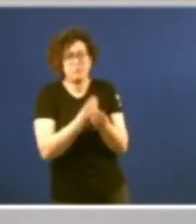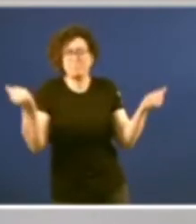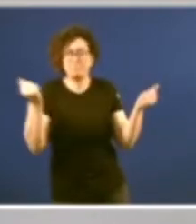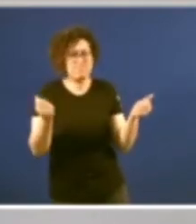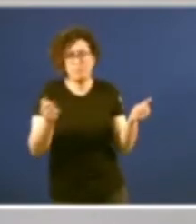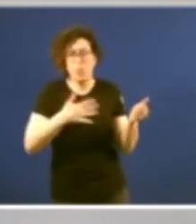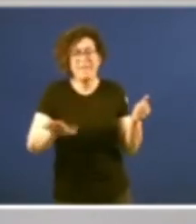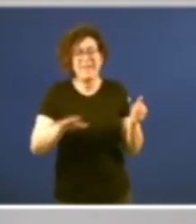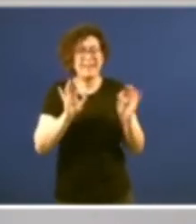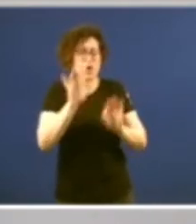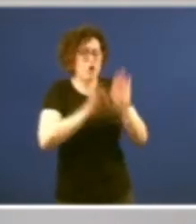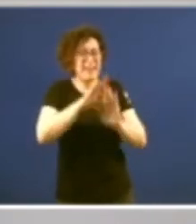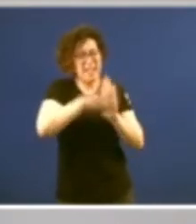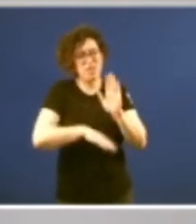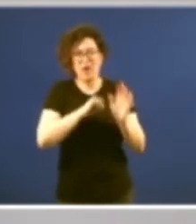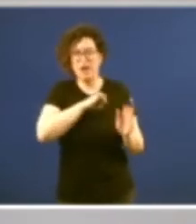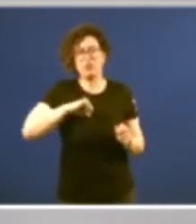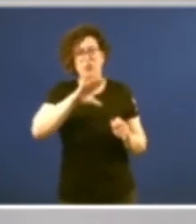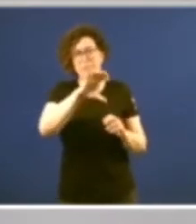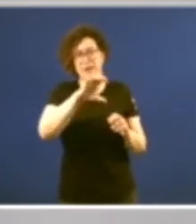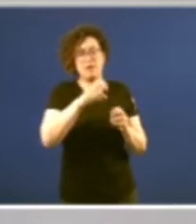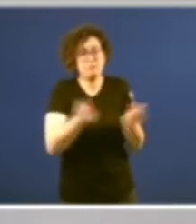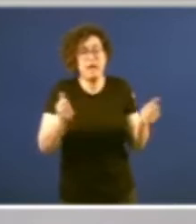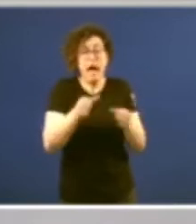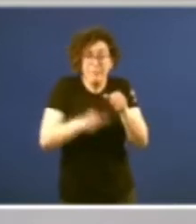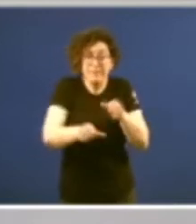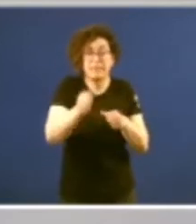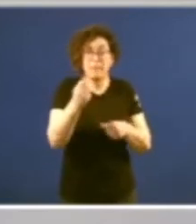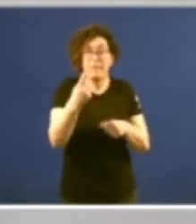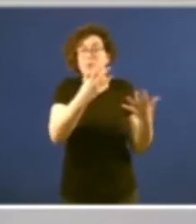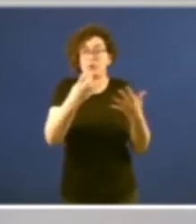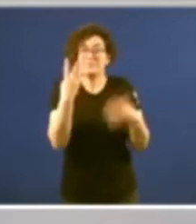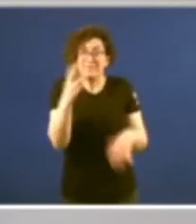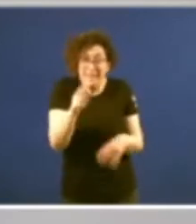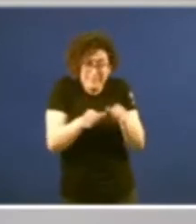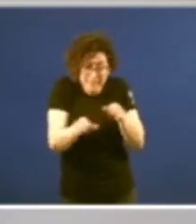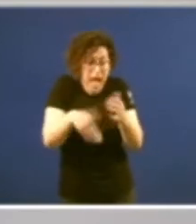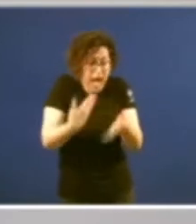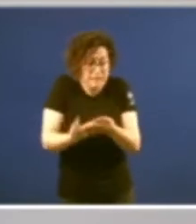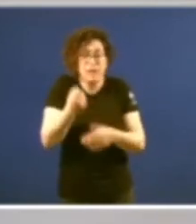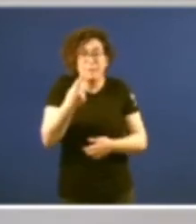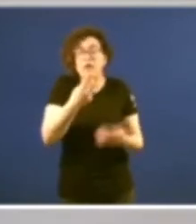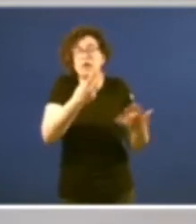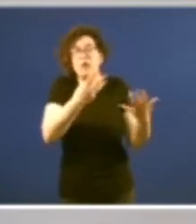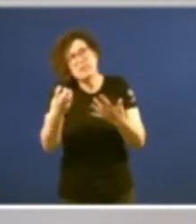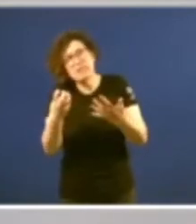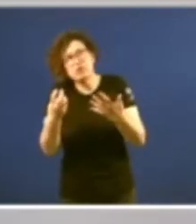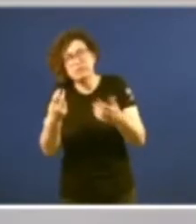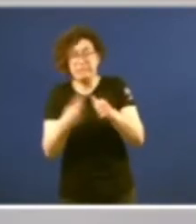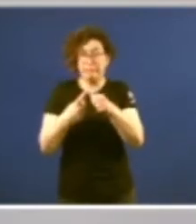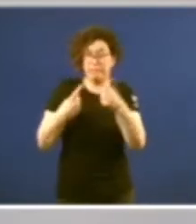de ordenación autonómica. Como a partir de 1930 hasta o ano 1936